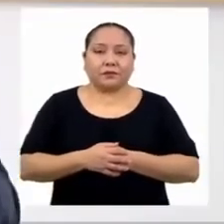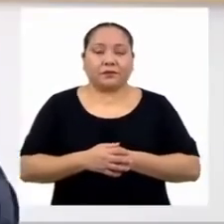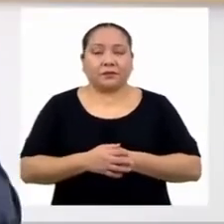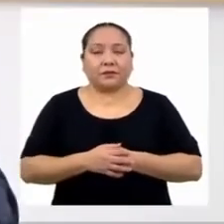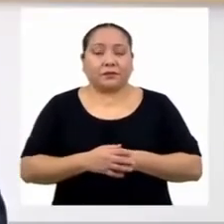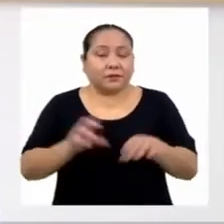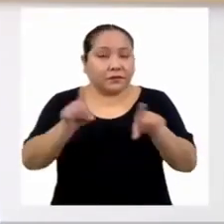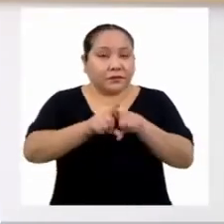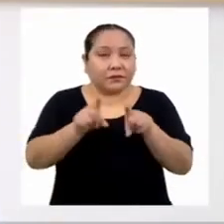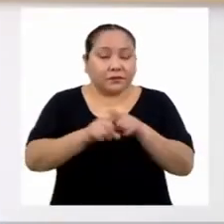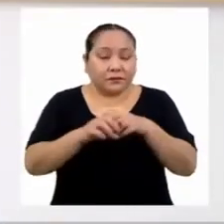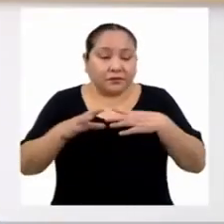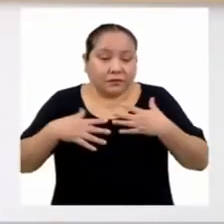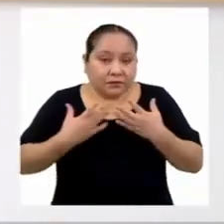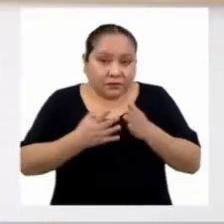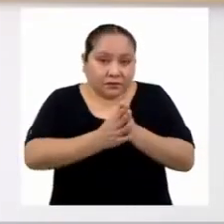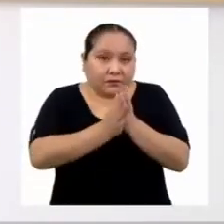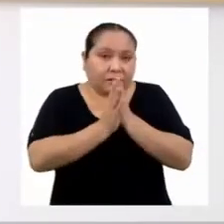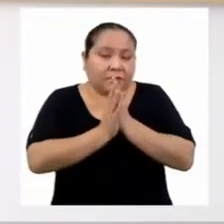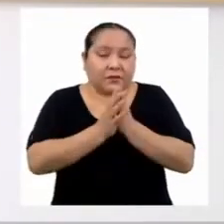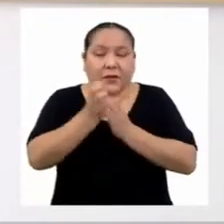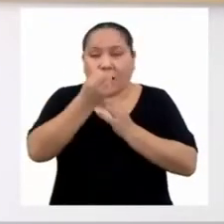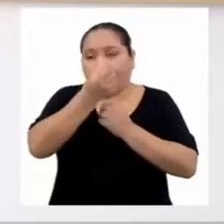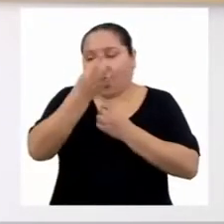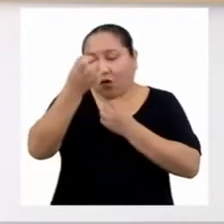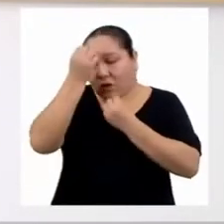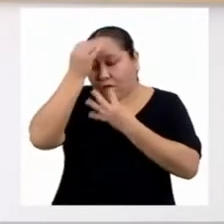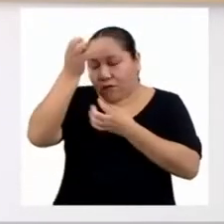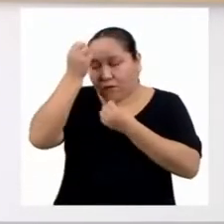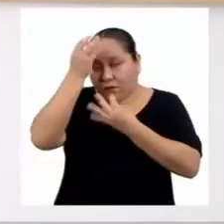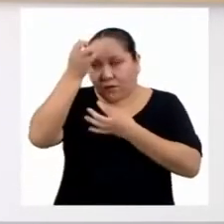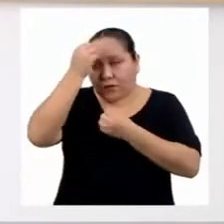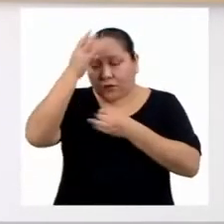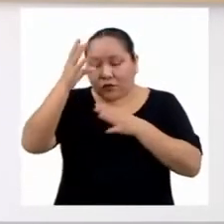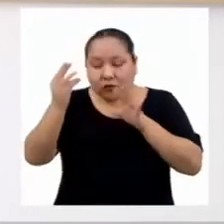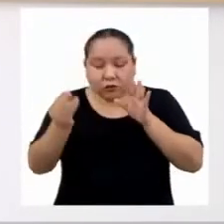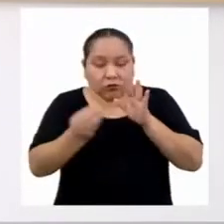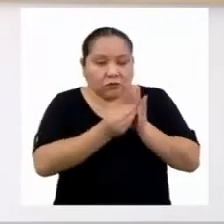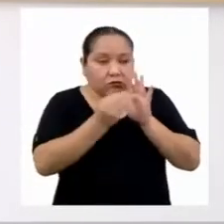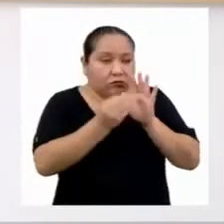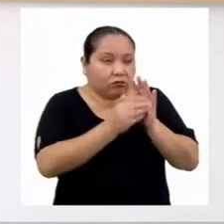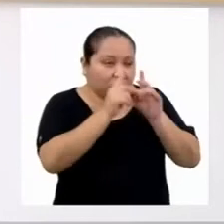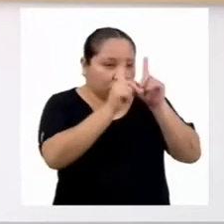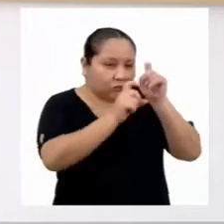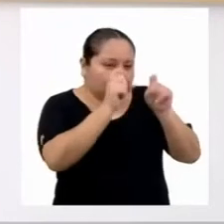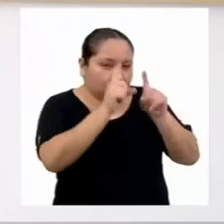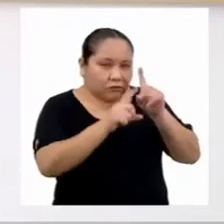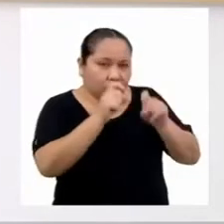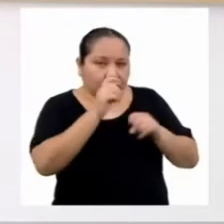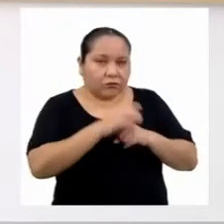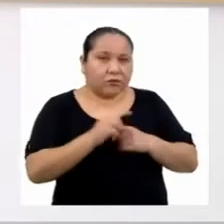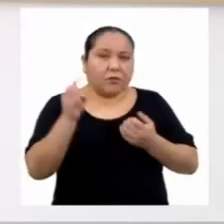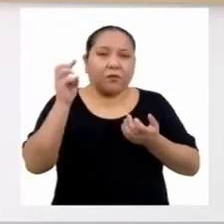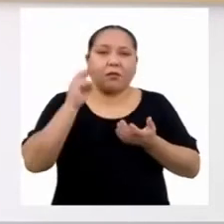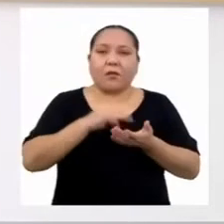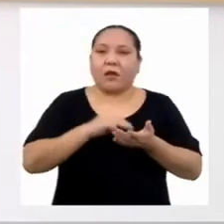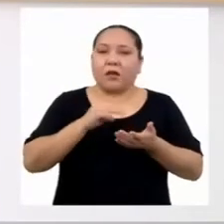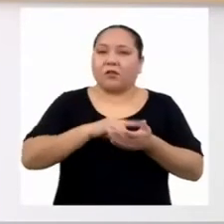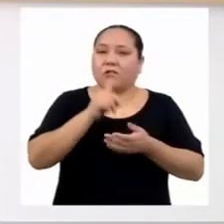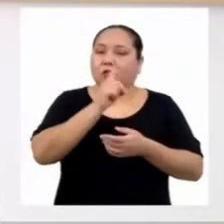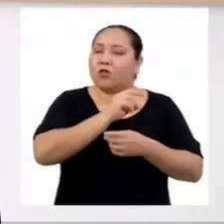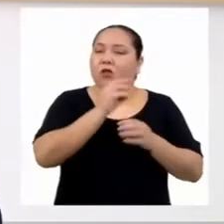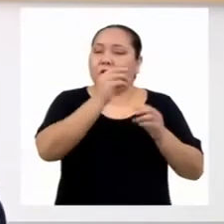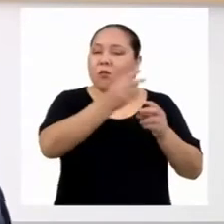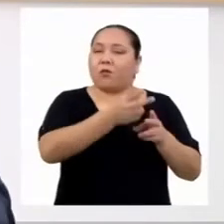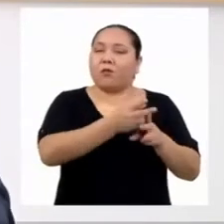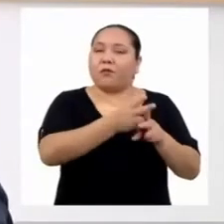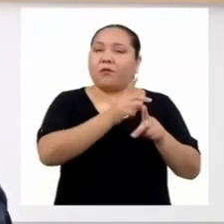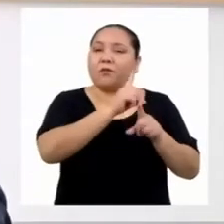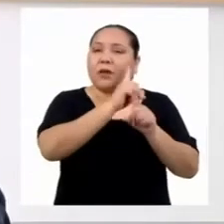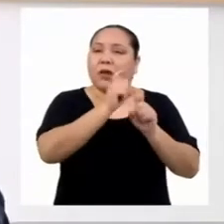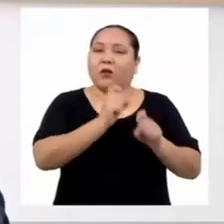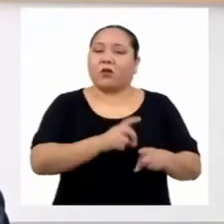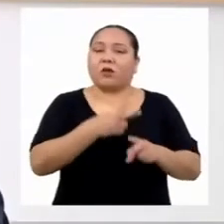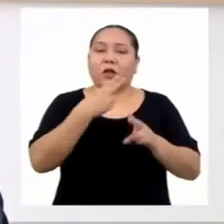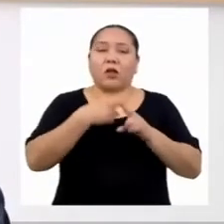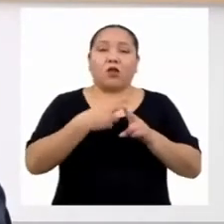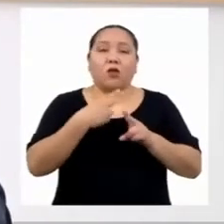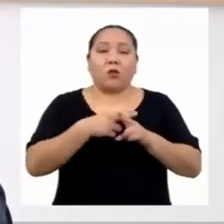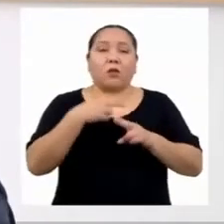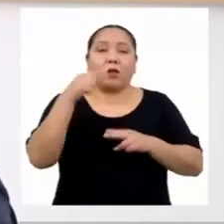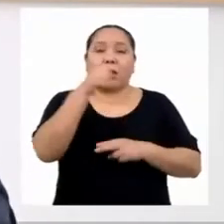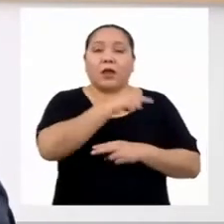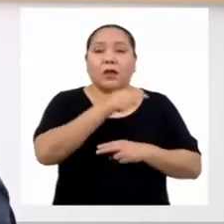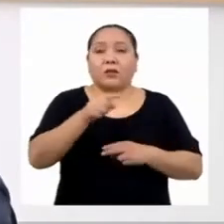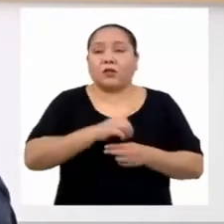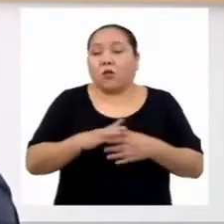También puedes pedir un par de datos generales a los encuestados y encuestadas. Mejor si no pides el nombre, porque así el público puede